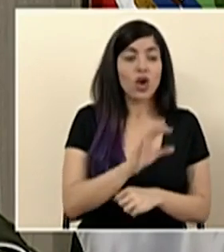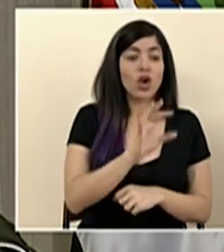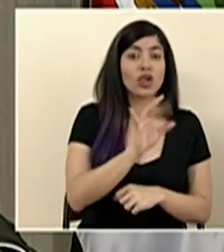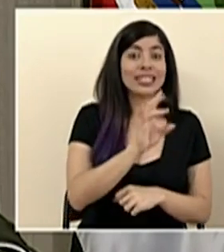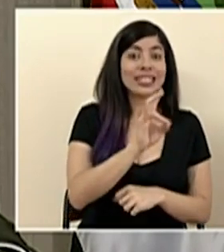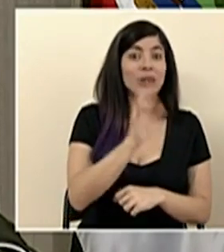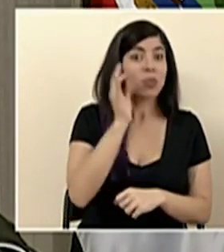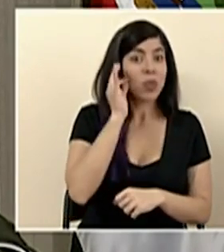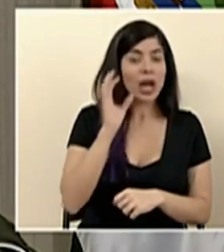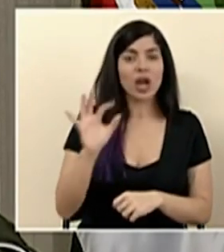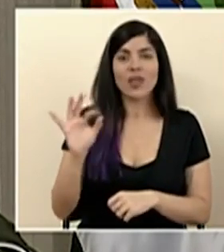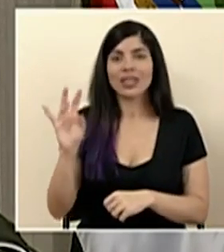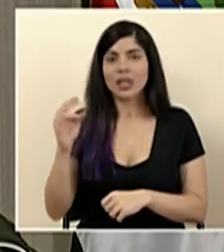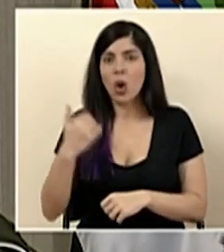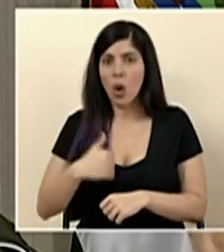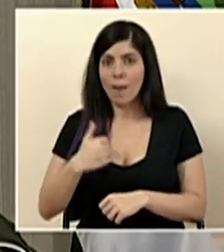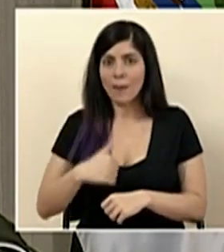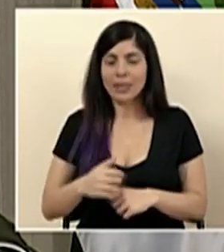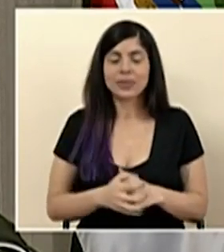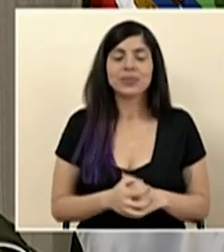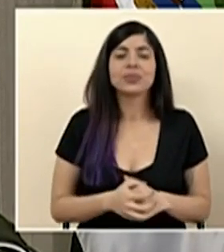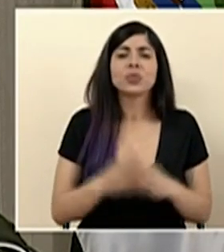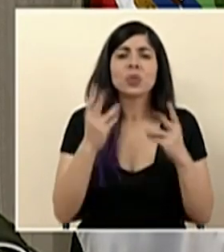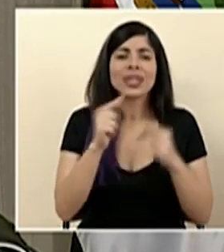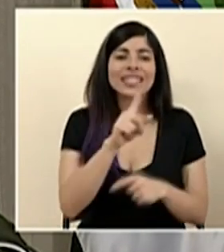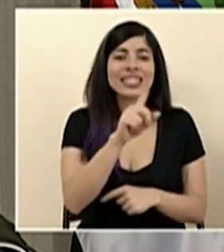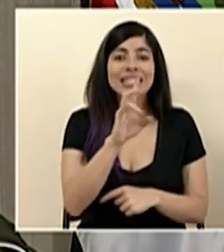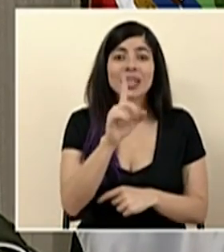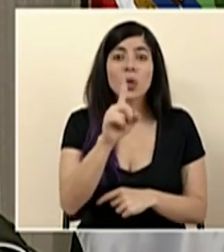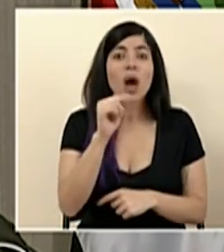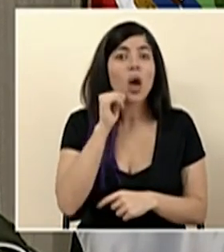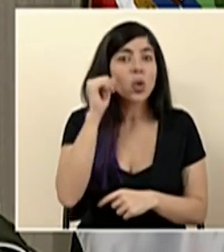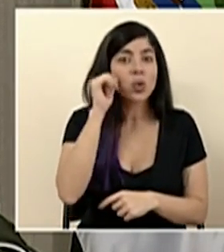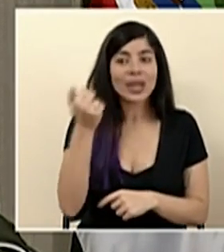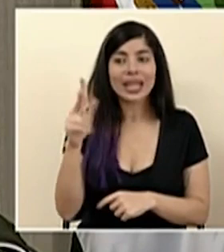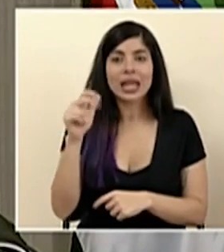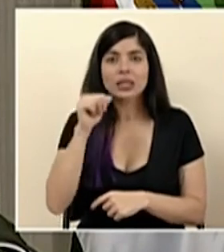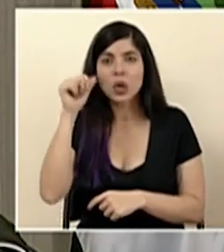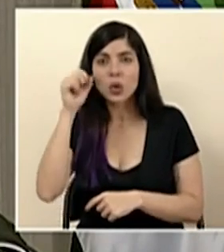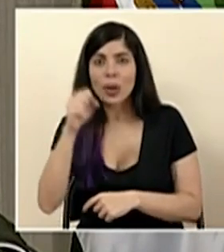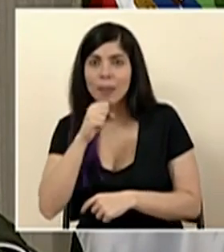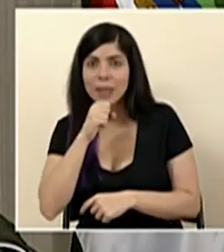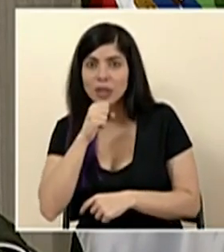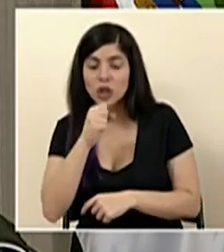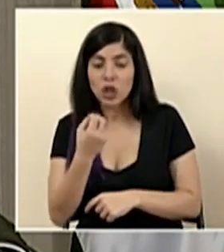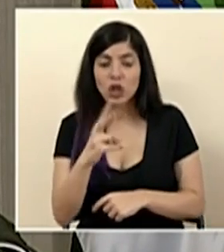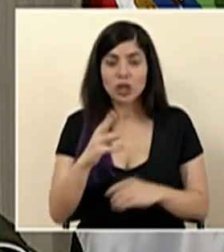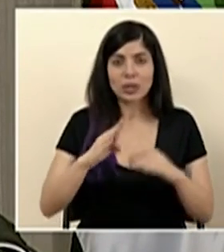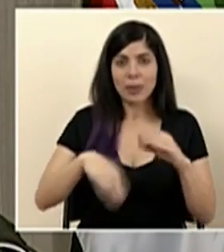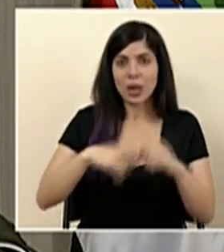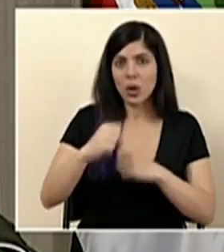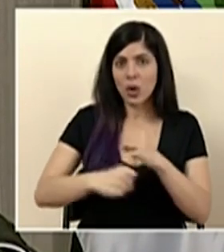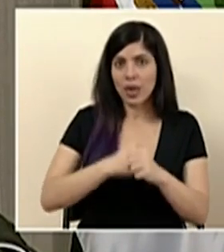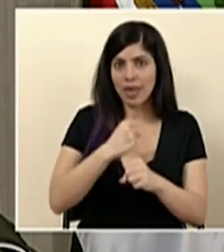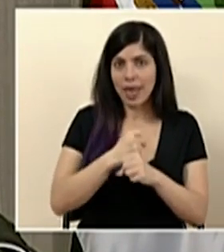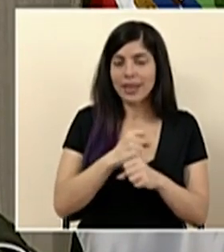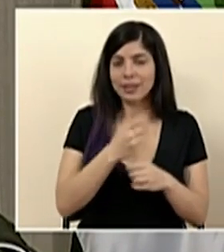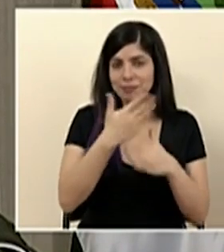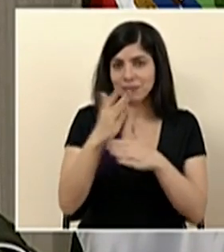hombres. Por edad serían 171 adultos, 13 adultos mayores y 12 menores de edad.